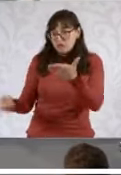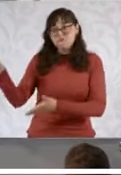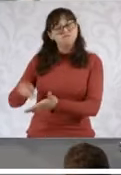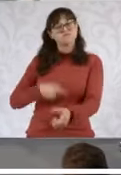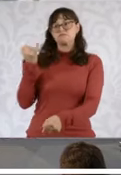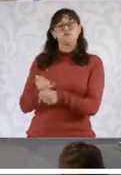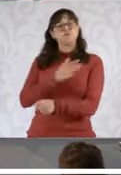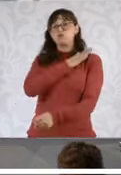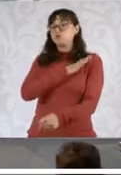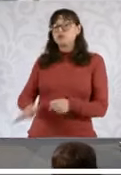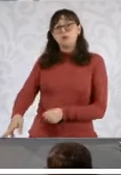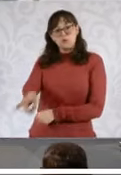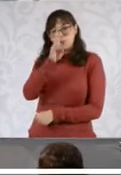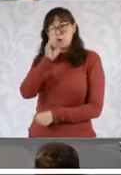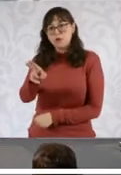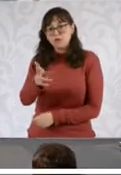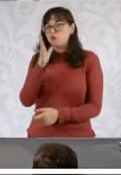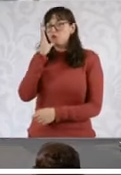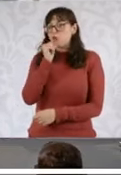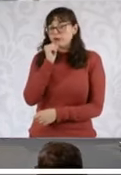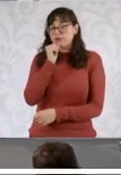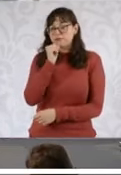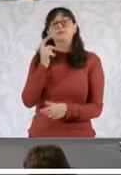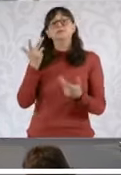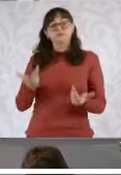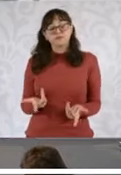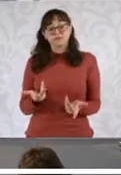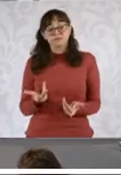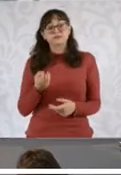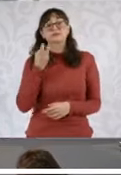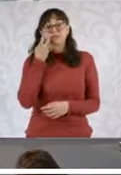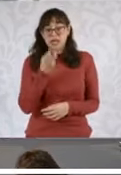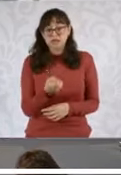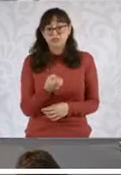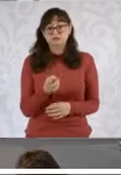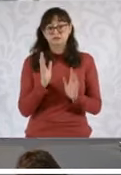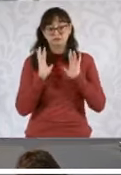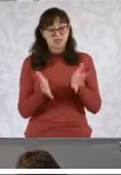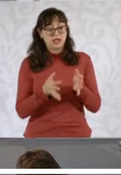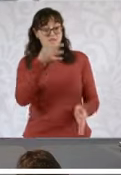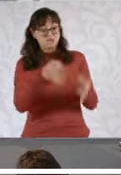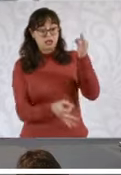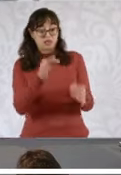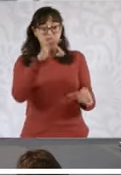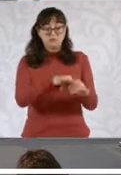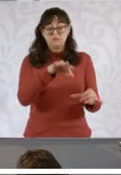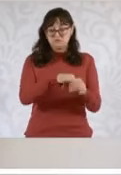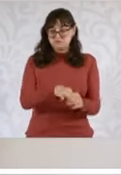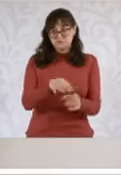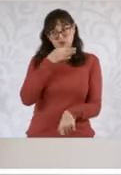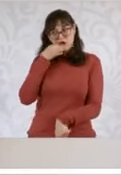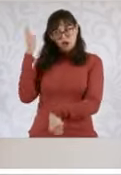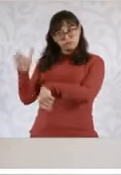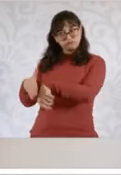procedimientos electorales a cargo del INE y derivada de esta resolución del Tribunal Electoral del